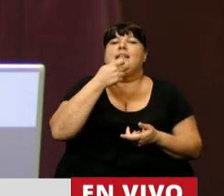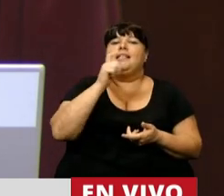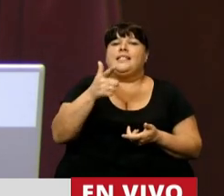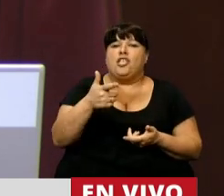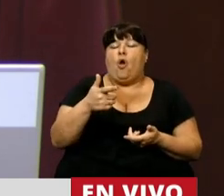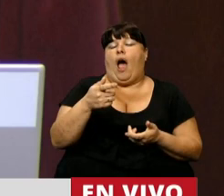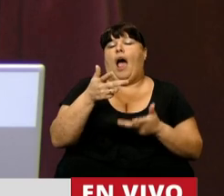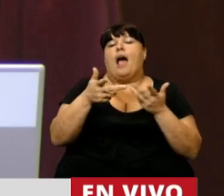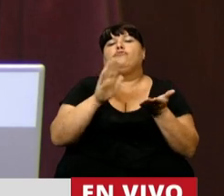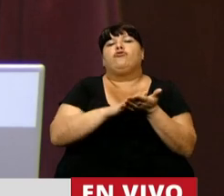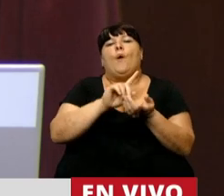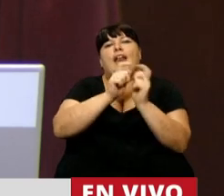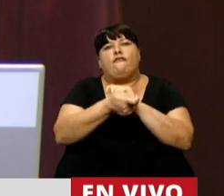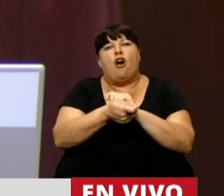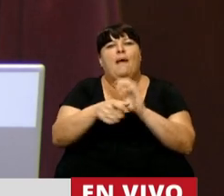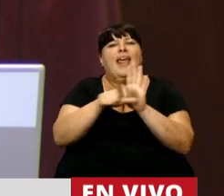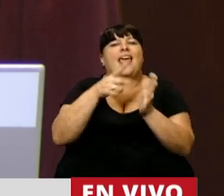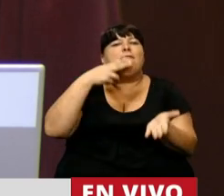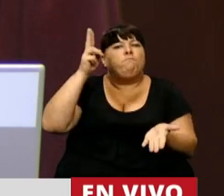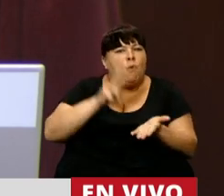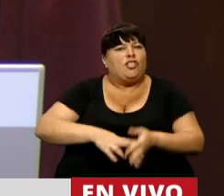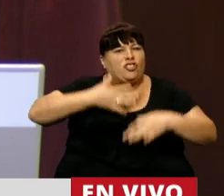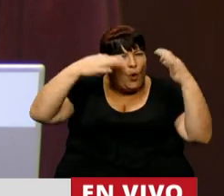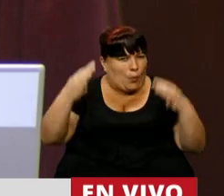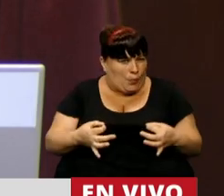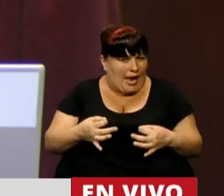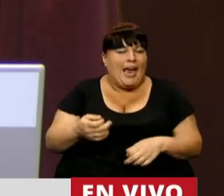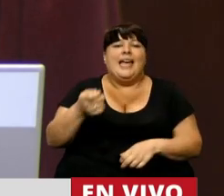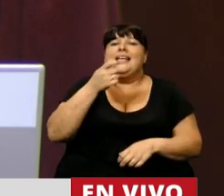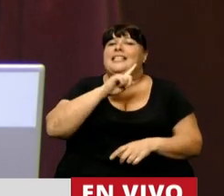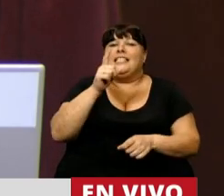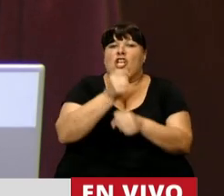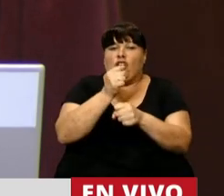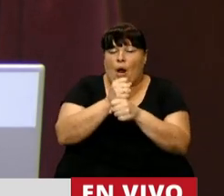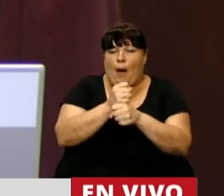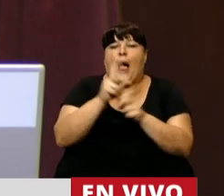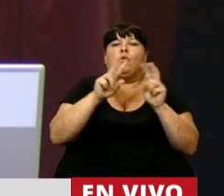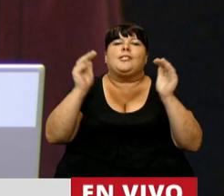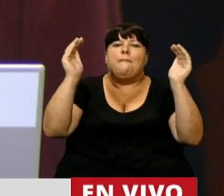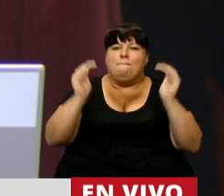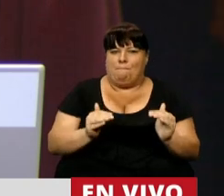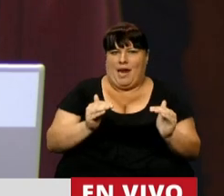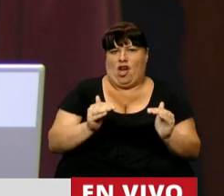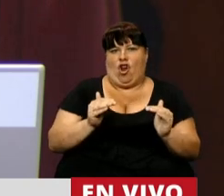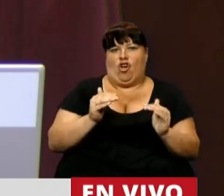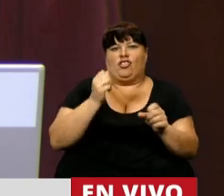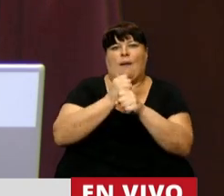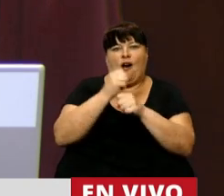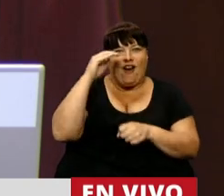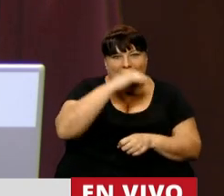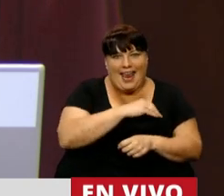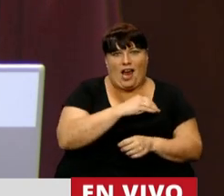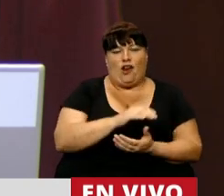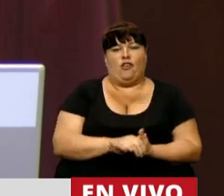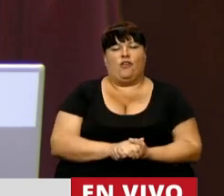si no hablamos de una reforma tributaria en serio, sin que se trabaje en reducir el empleo negro,